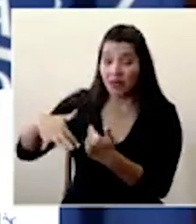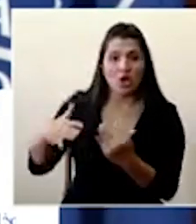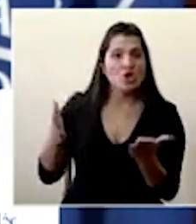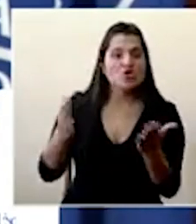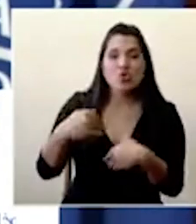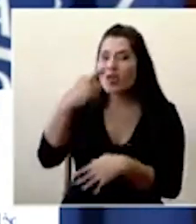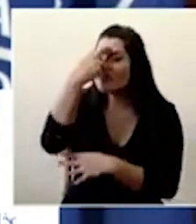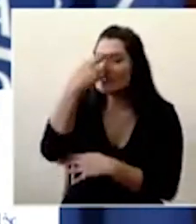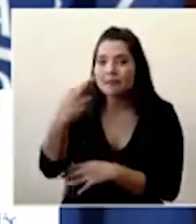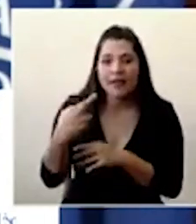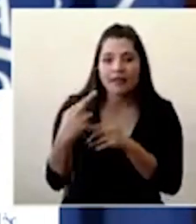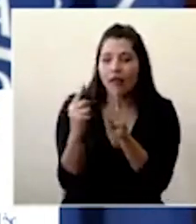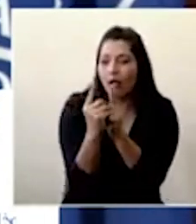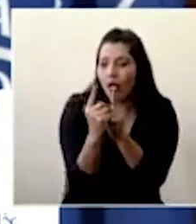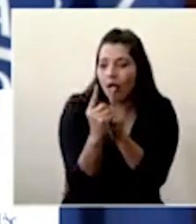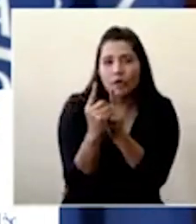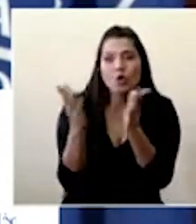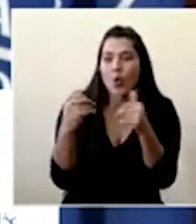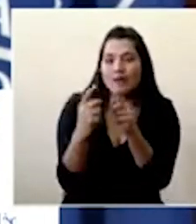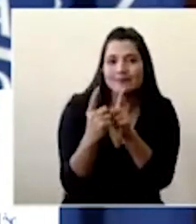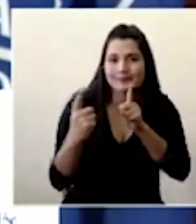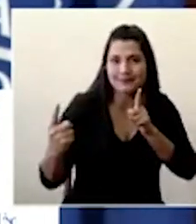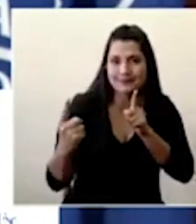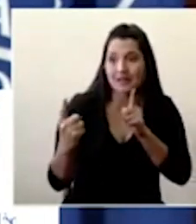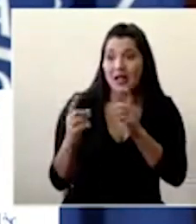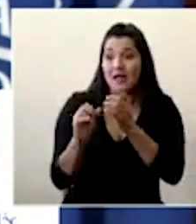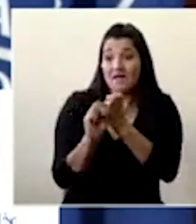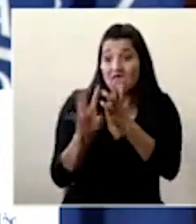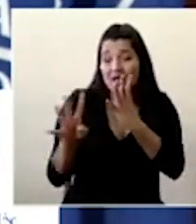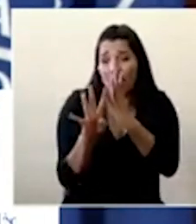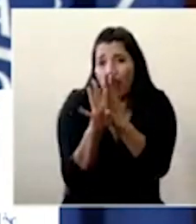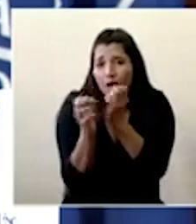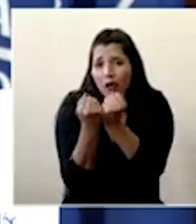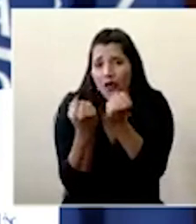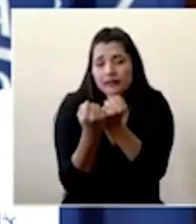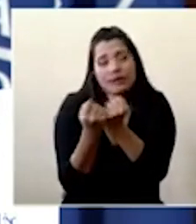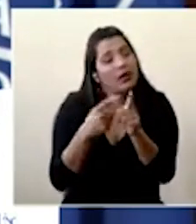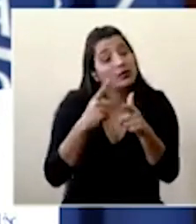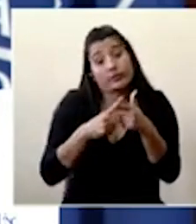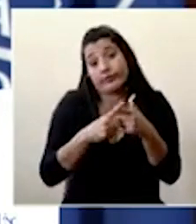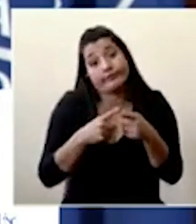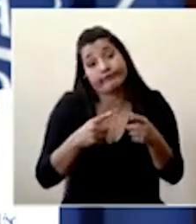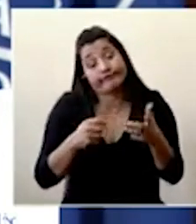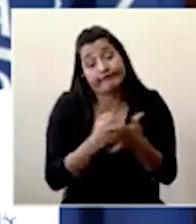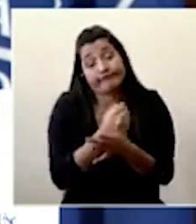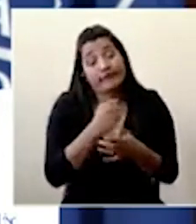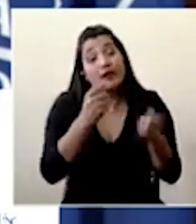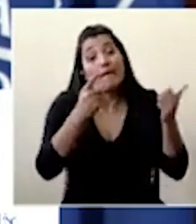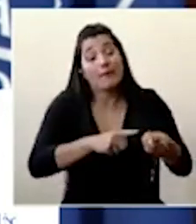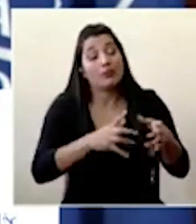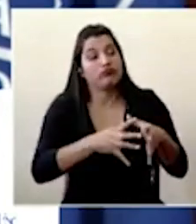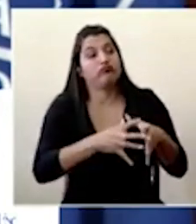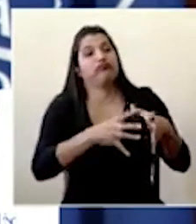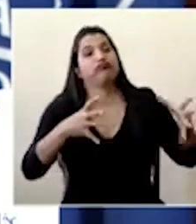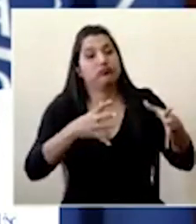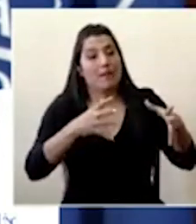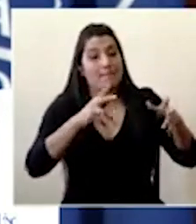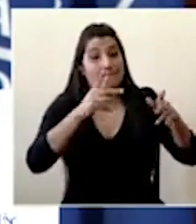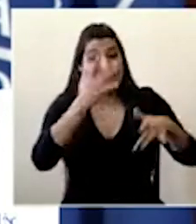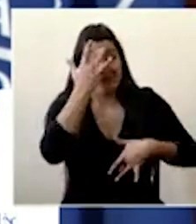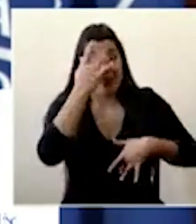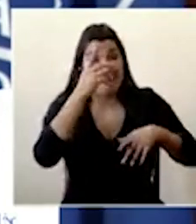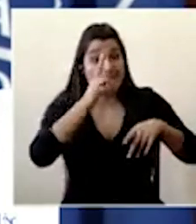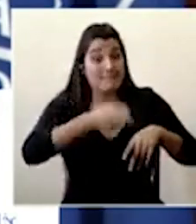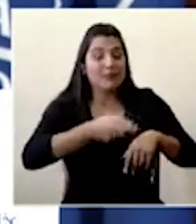de distanciamiento físico en las filas en donde vamos a tener ese escenario lamentable de saturación de servicios que otra